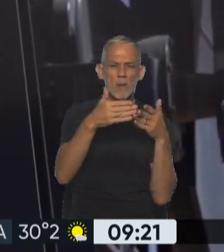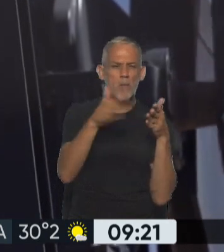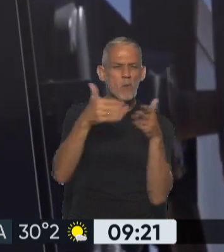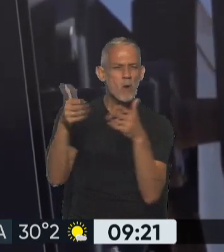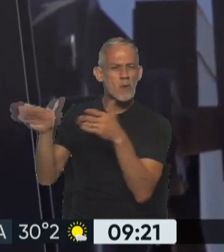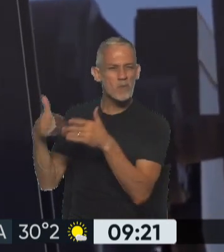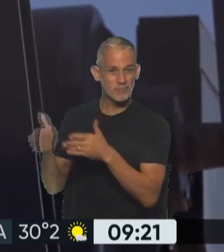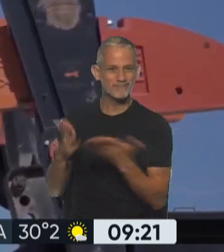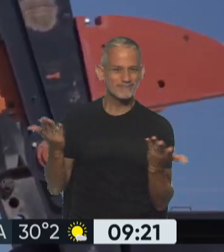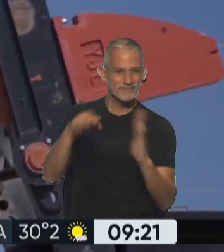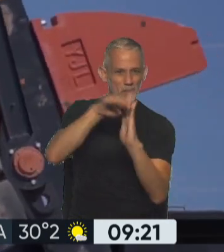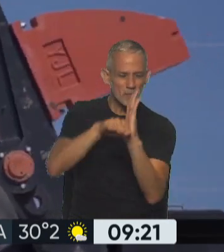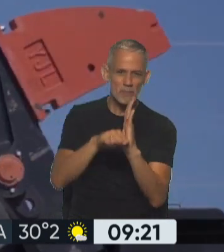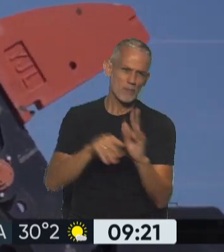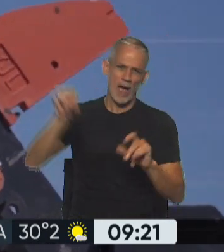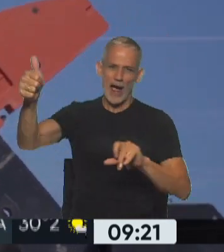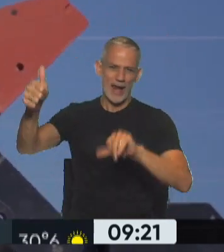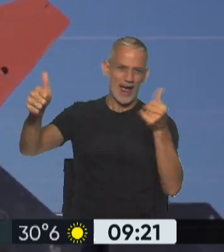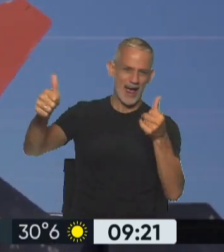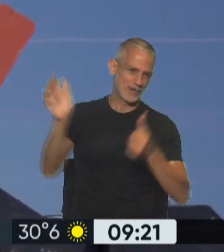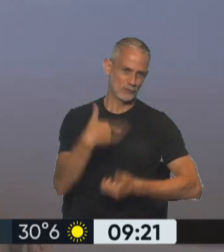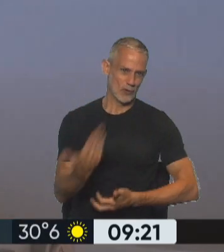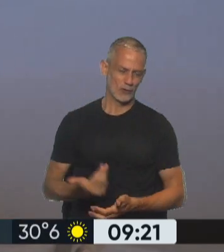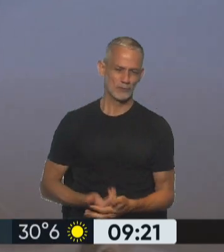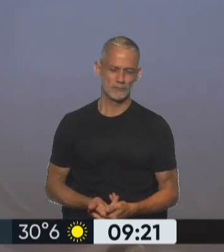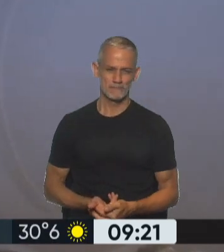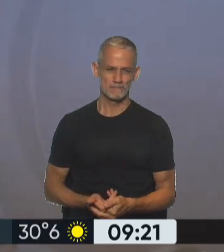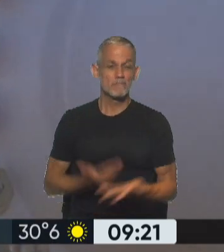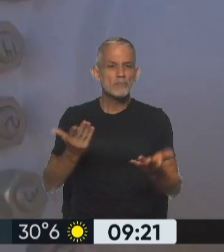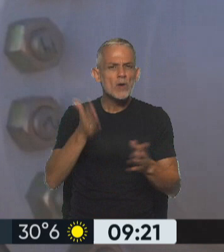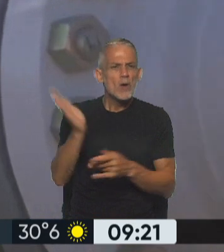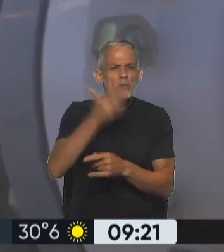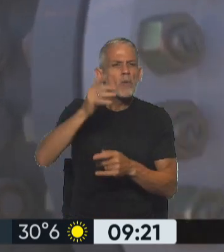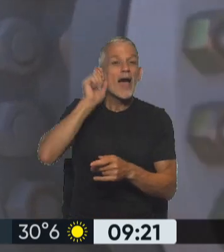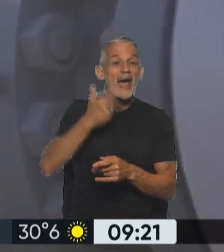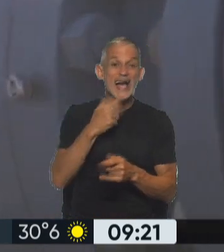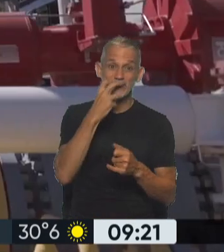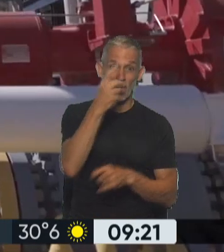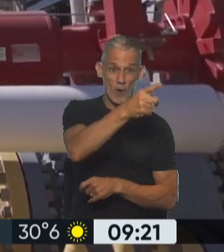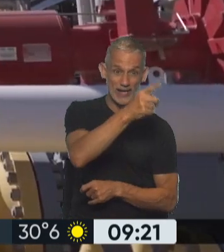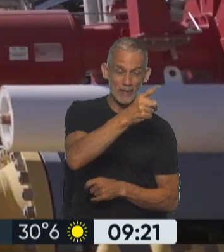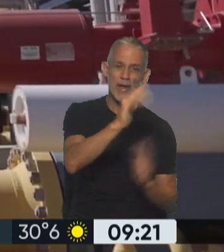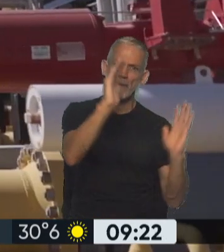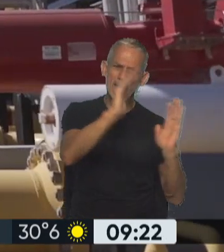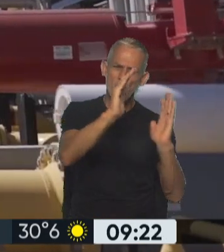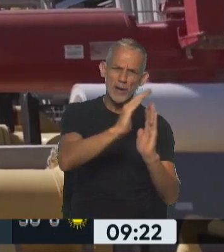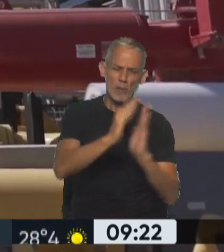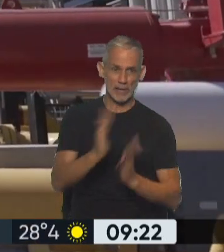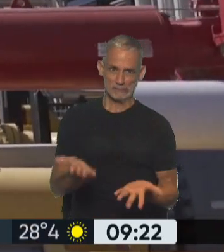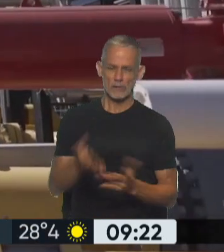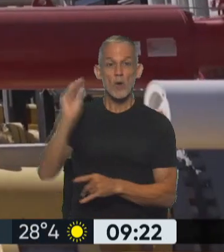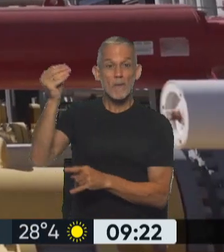con una fórmula donde todos ganan. Con la producción de gas en Bolivia en un franco descenso, Brasil